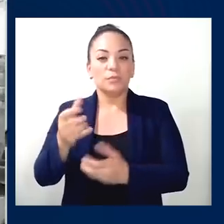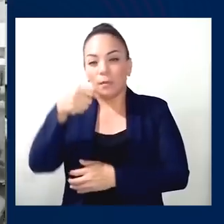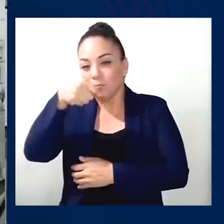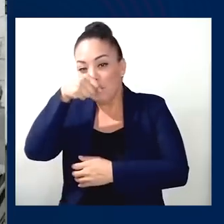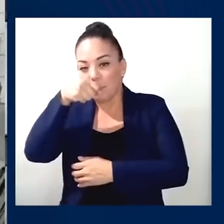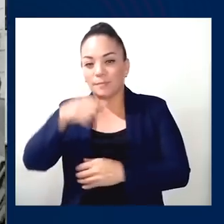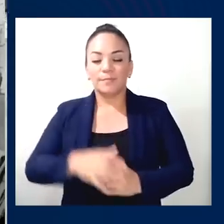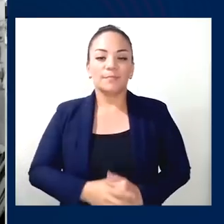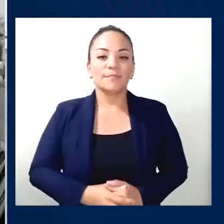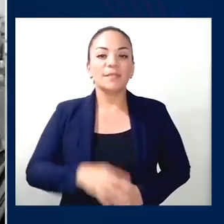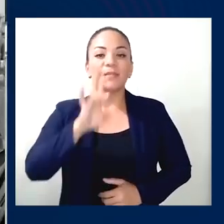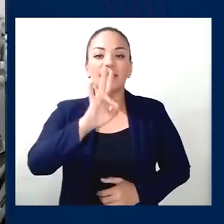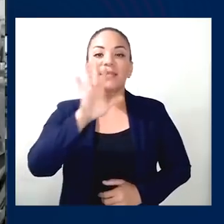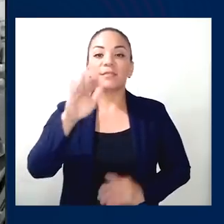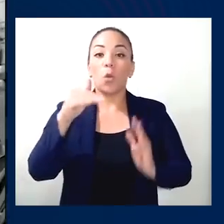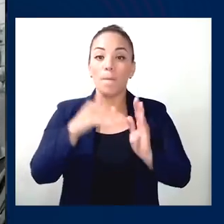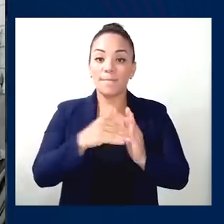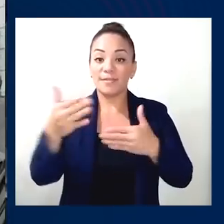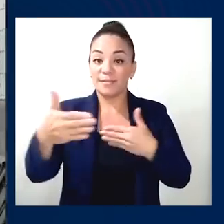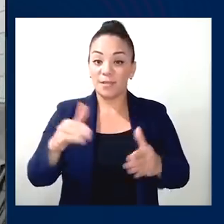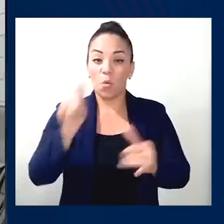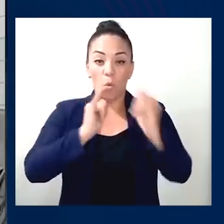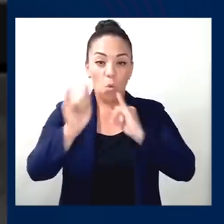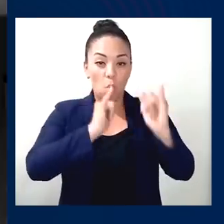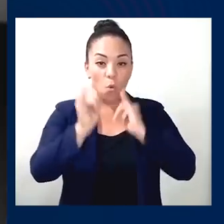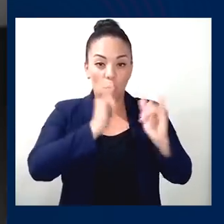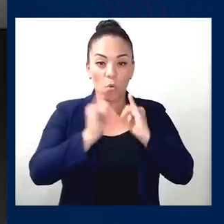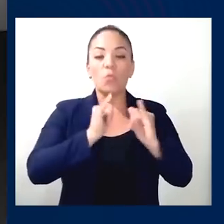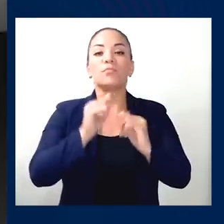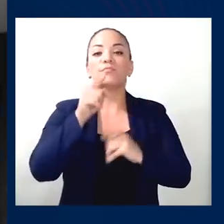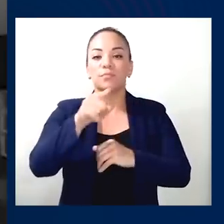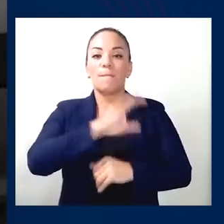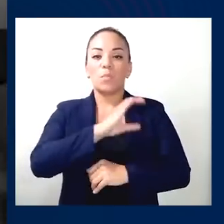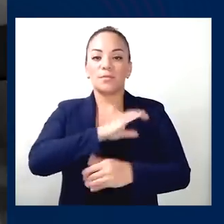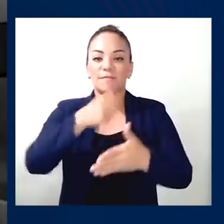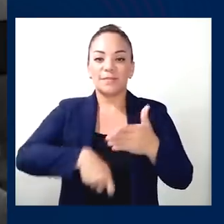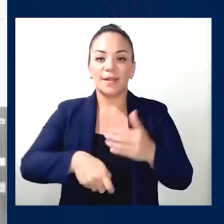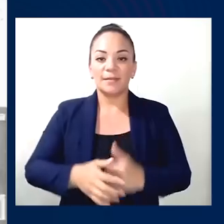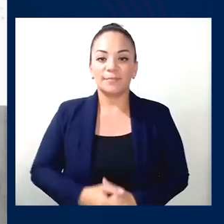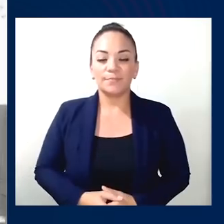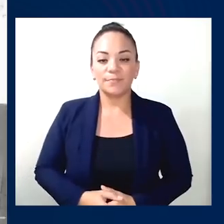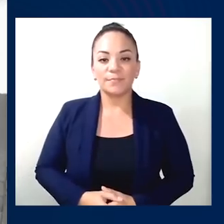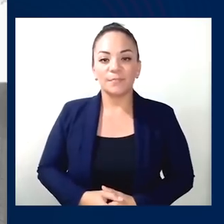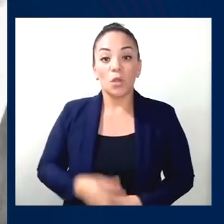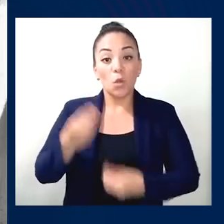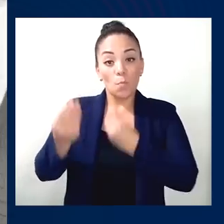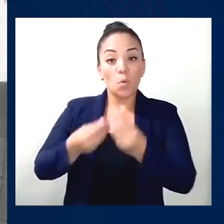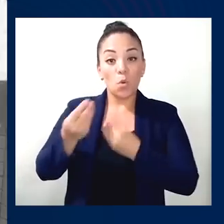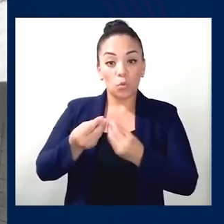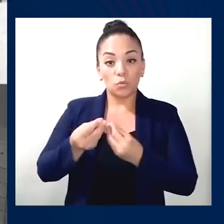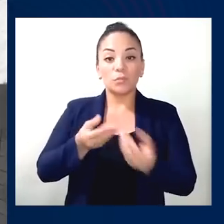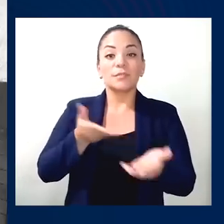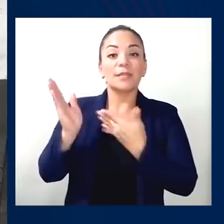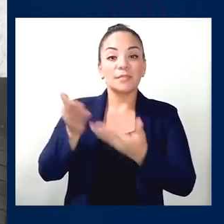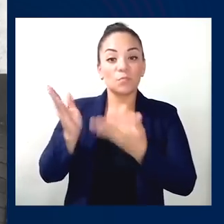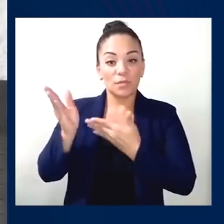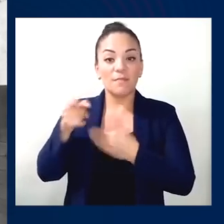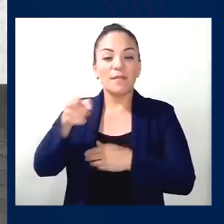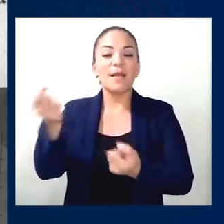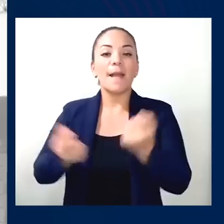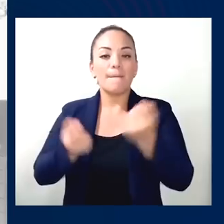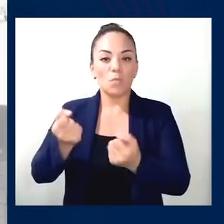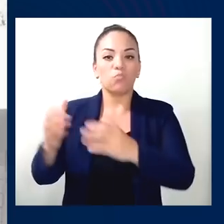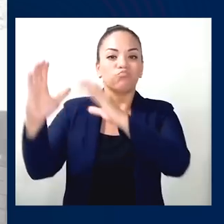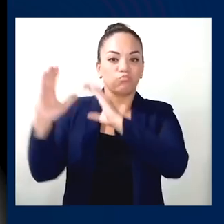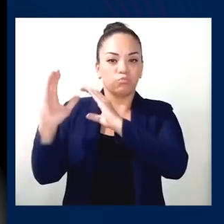Un total de 75 mil unidades de licores fueron incautados por la policía fiscal. La mercancía se transportaba en un